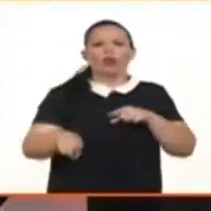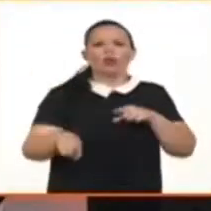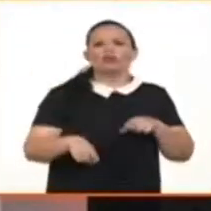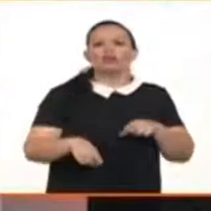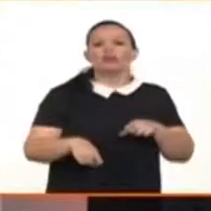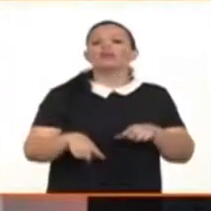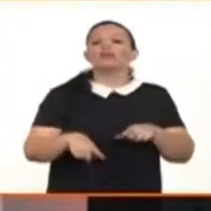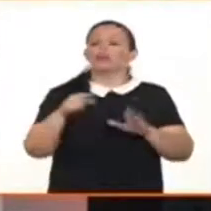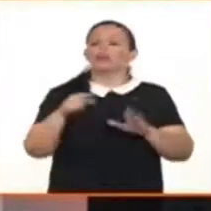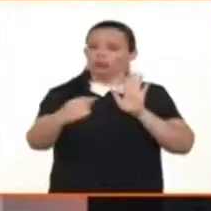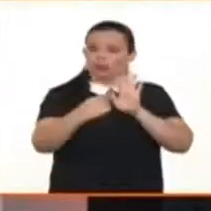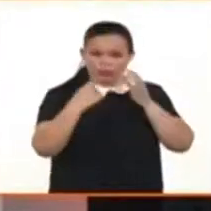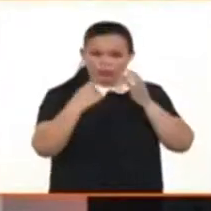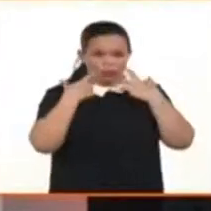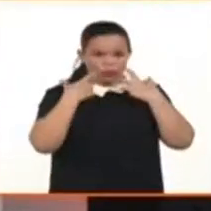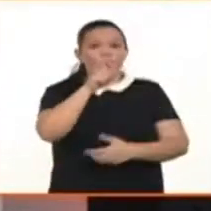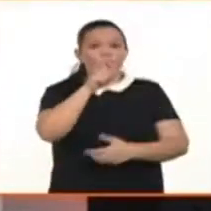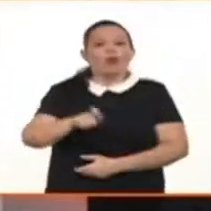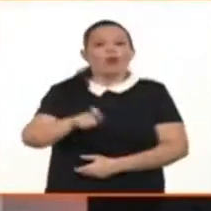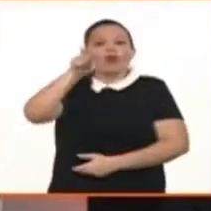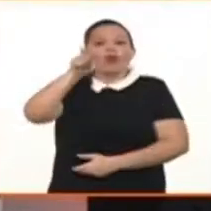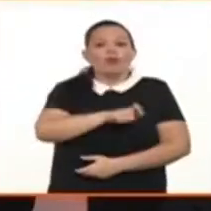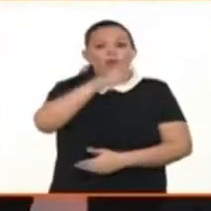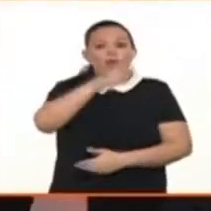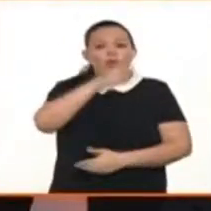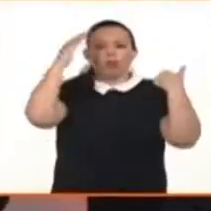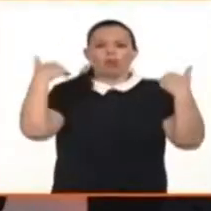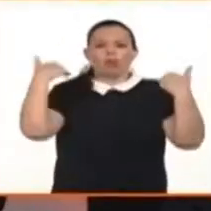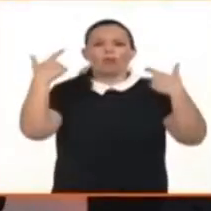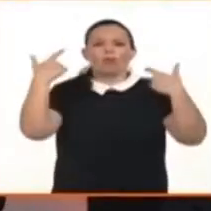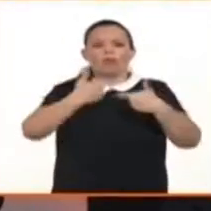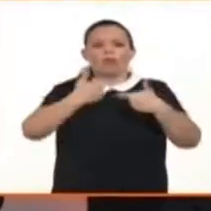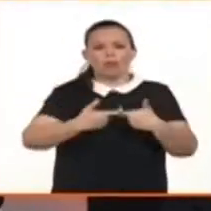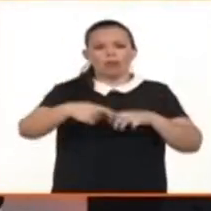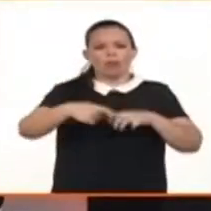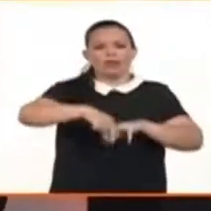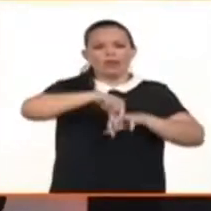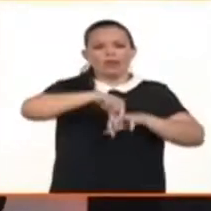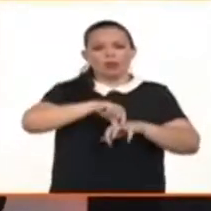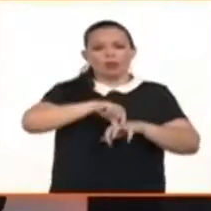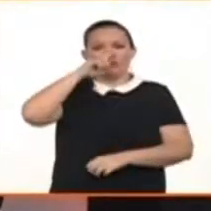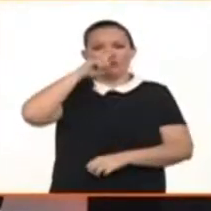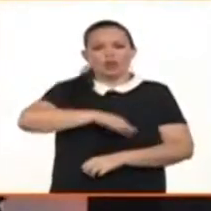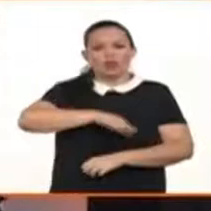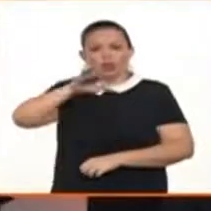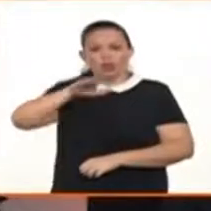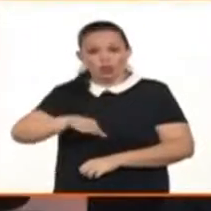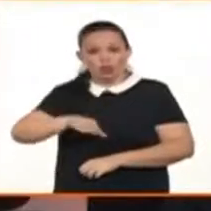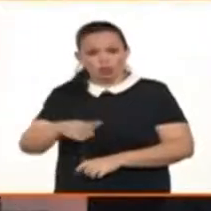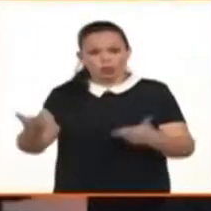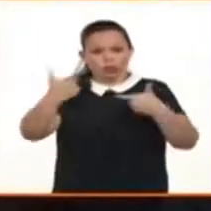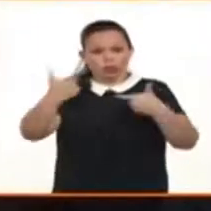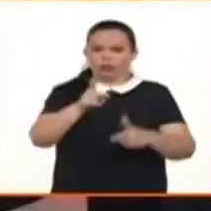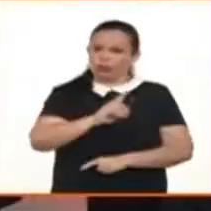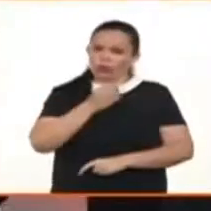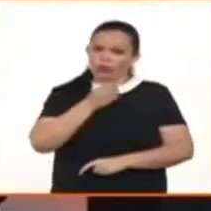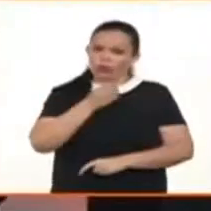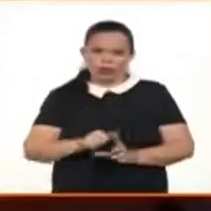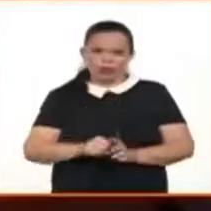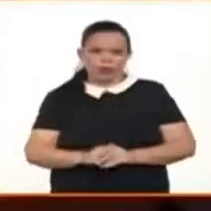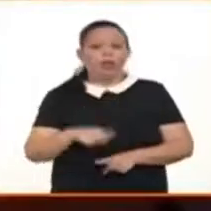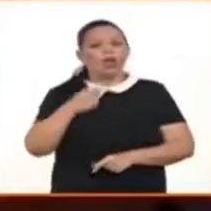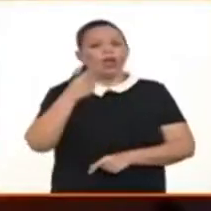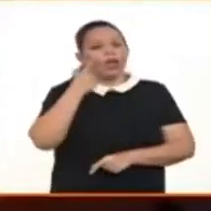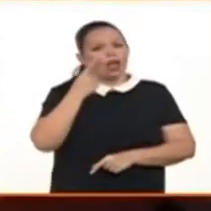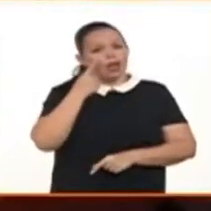ha tratado aquí en las mesas redondas, pero que también es parte de la lucha por la igualdad porque son las niñas las principales